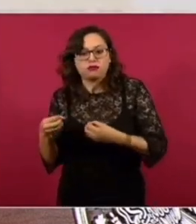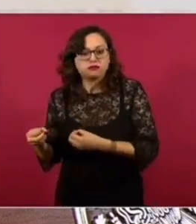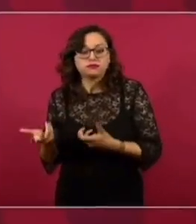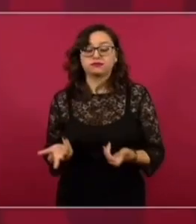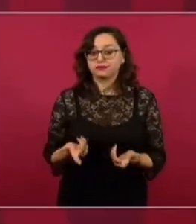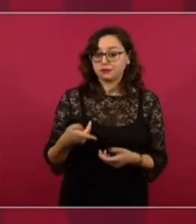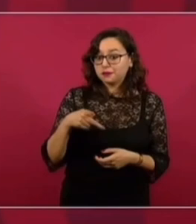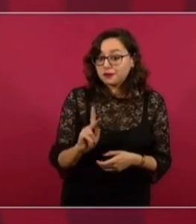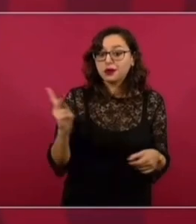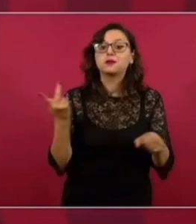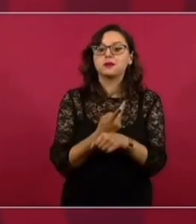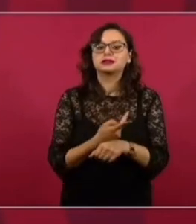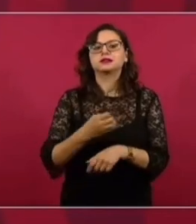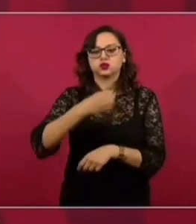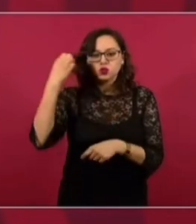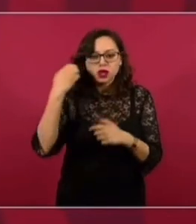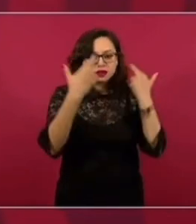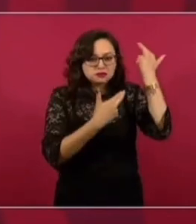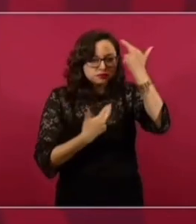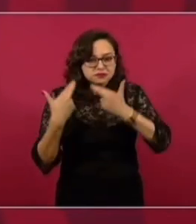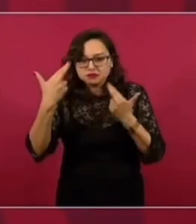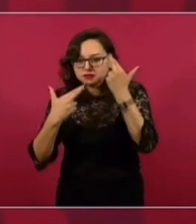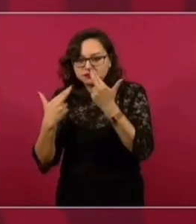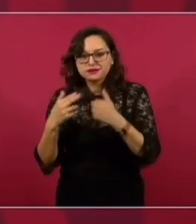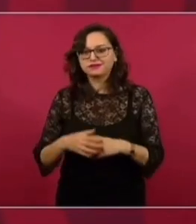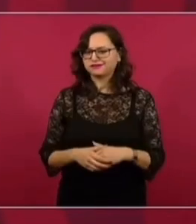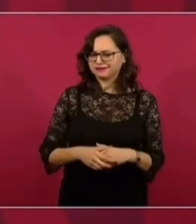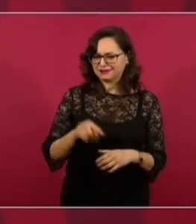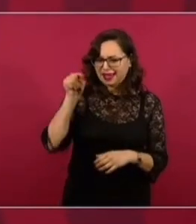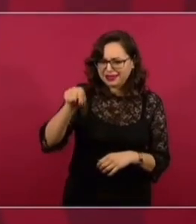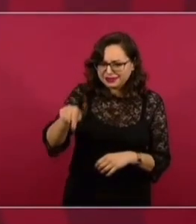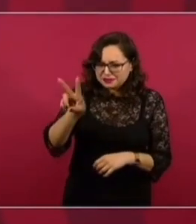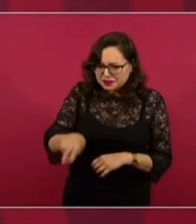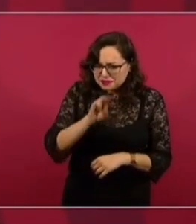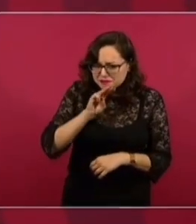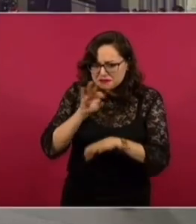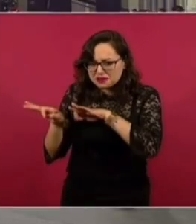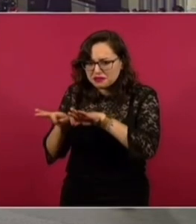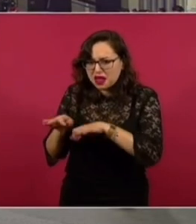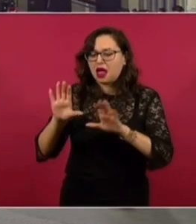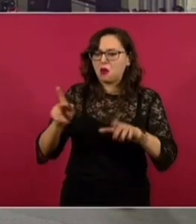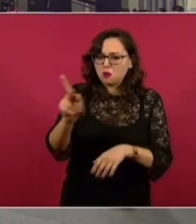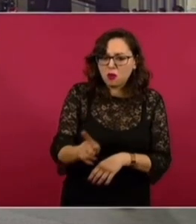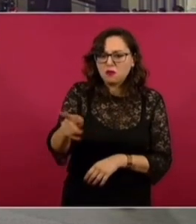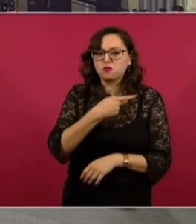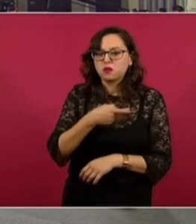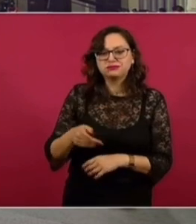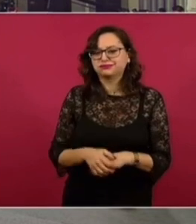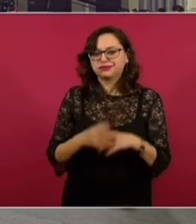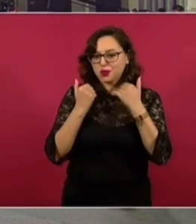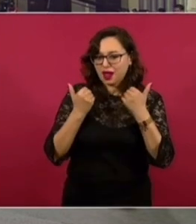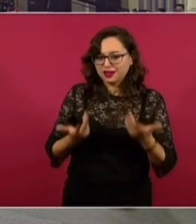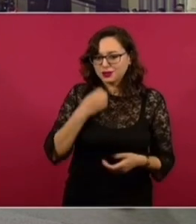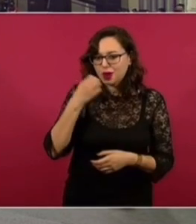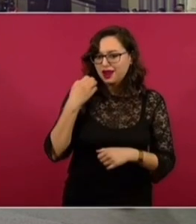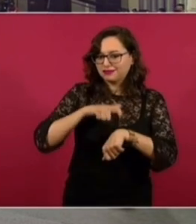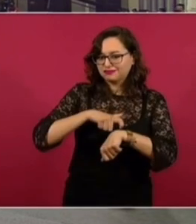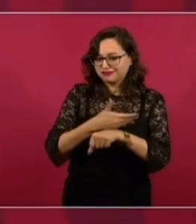Resulta de que no estaban la mayoría de las escuelas en las comunidades, los pueblos más pobres, sino donde había más influencia